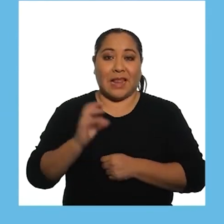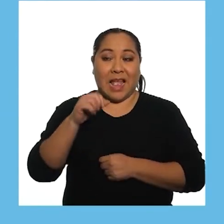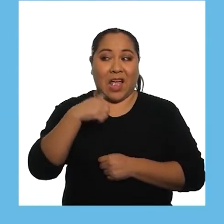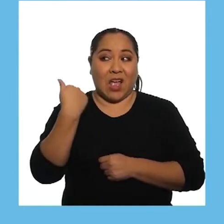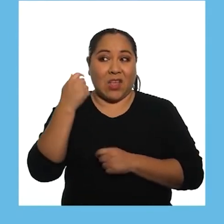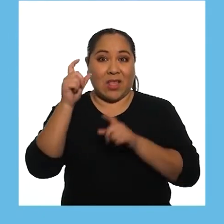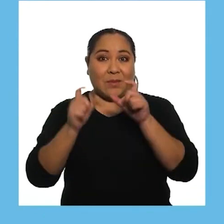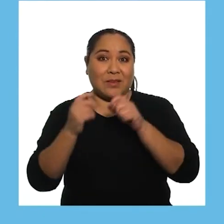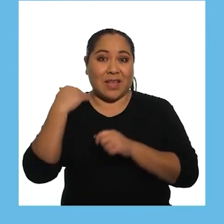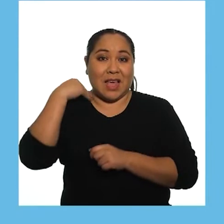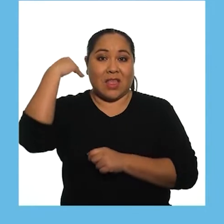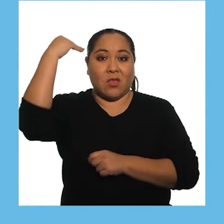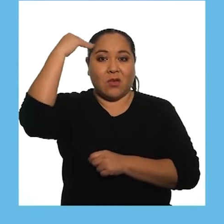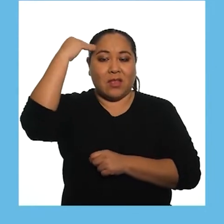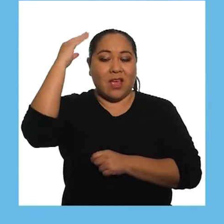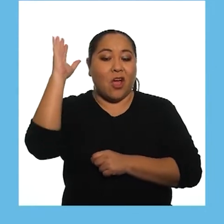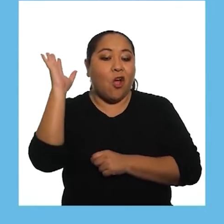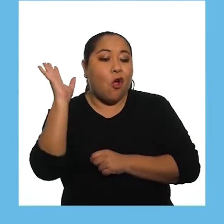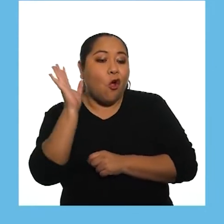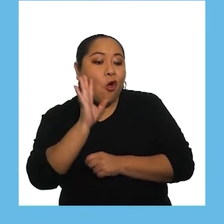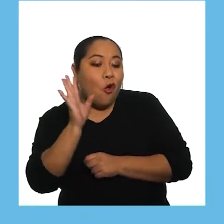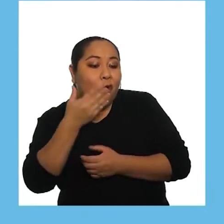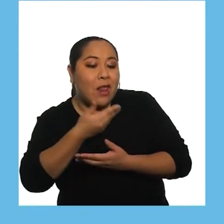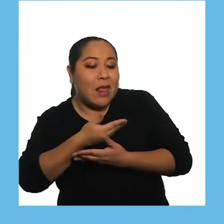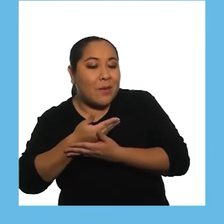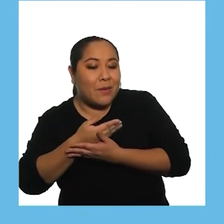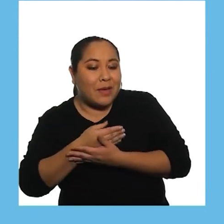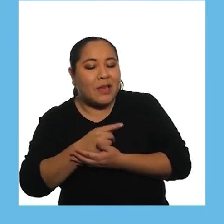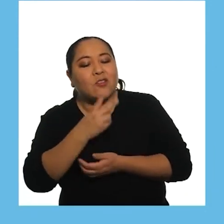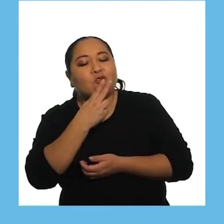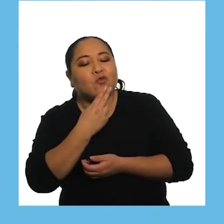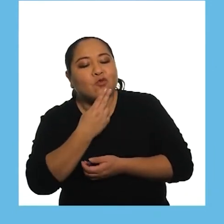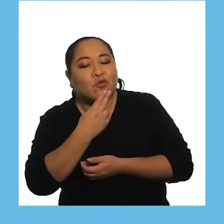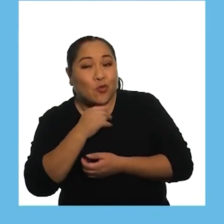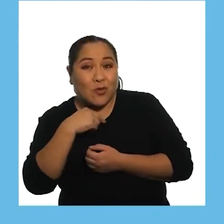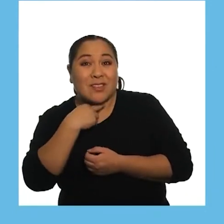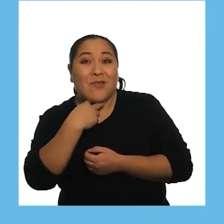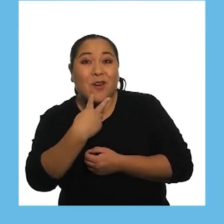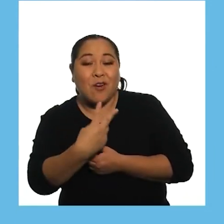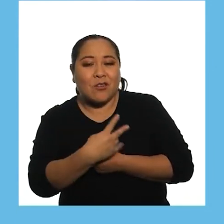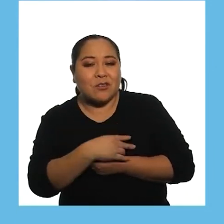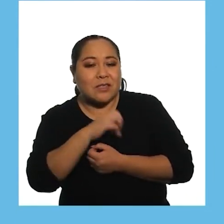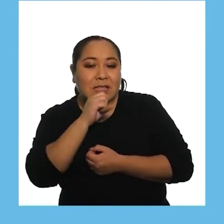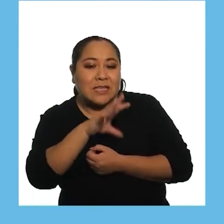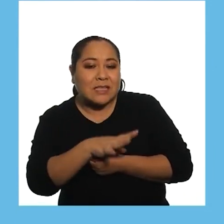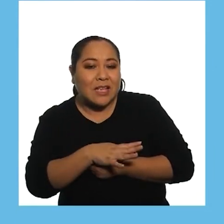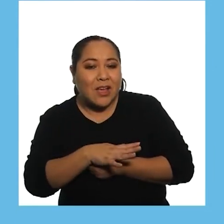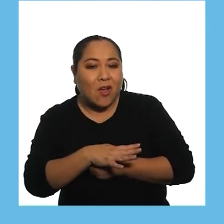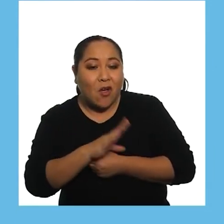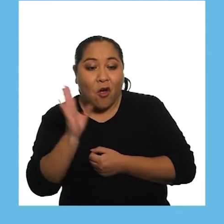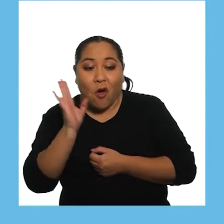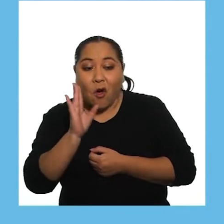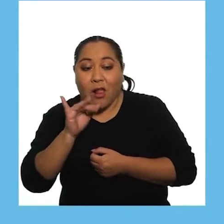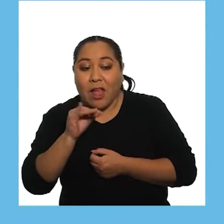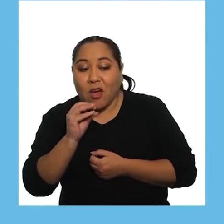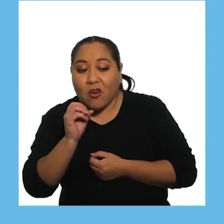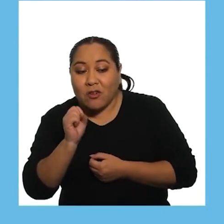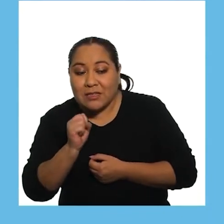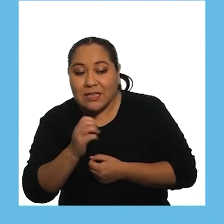La otra persona adulta saluda al bebé con voz cariñosa Puede decirle